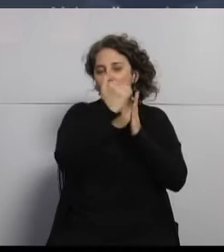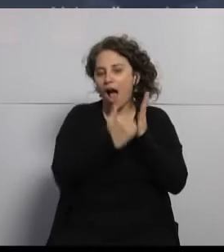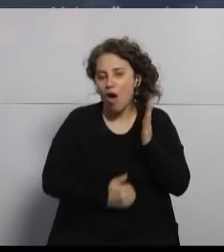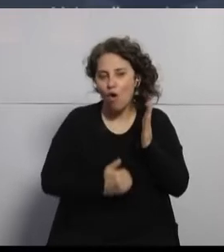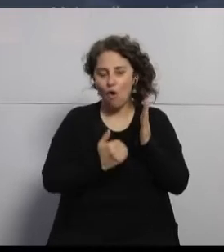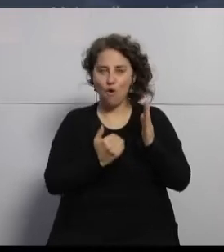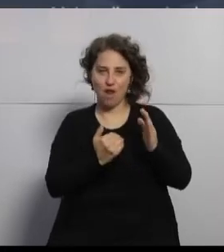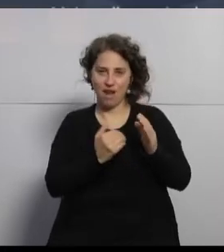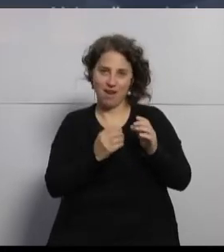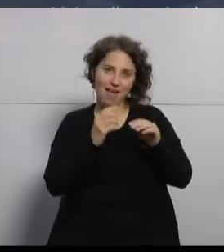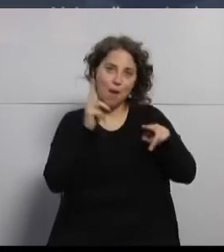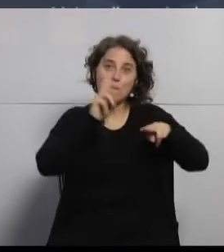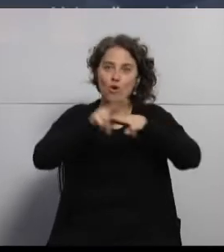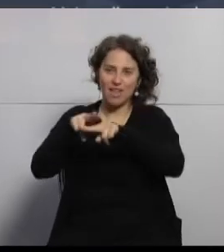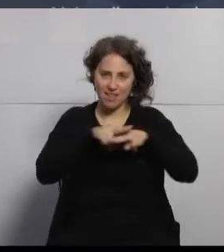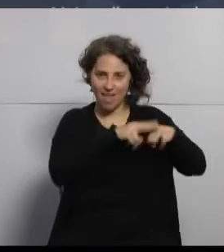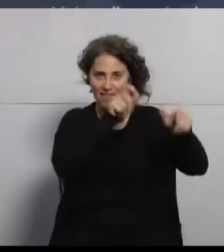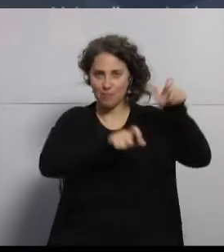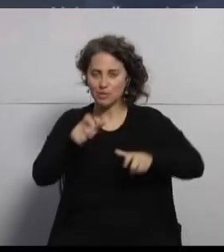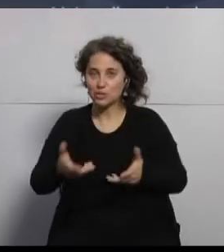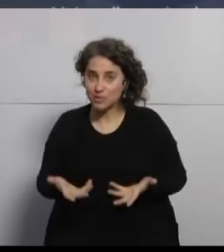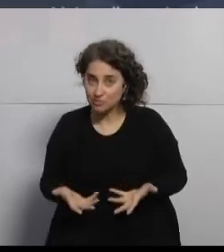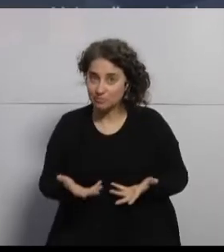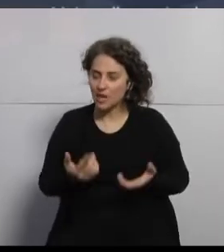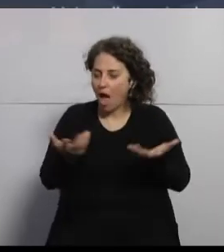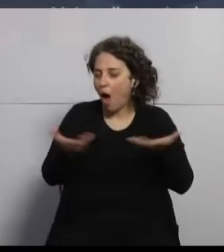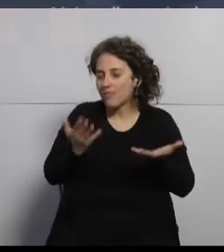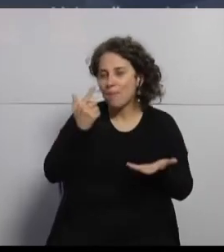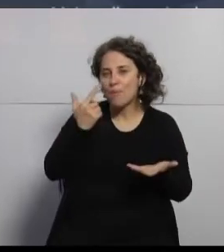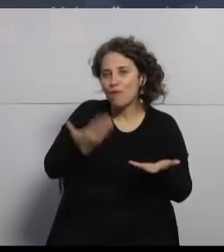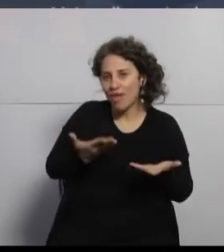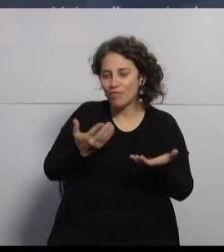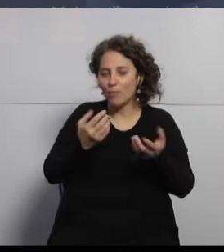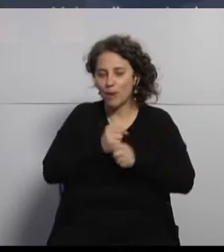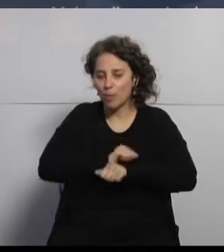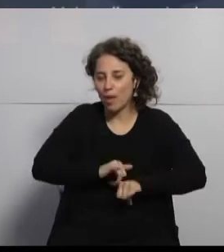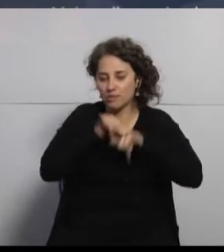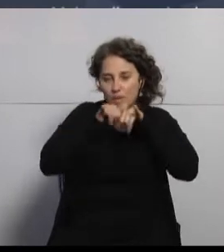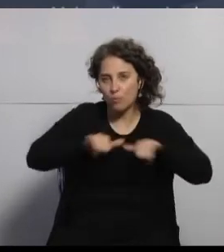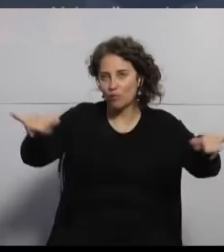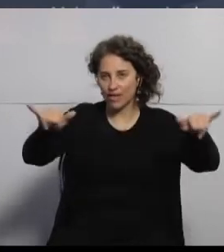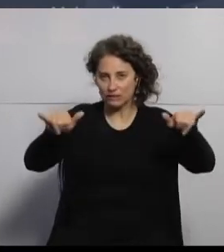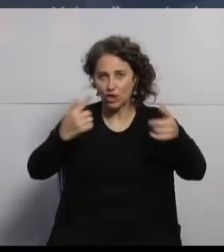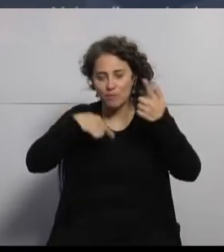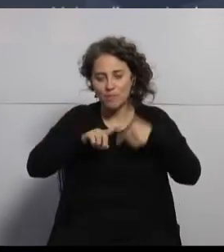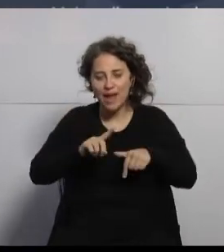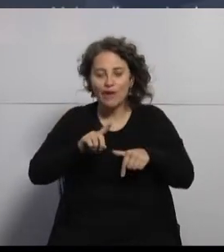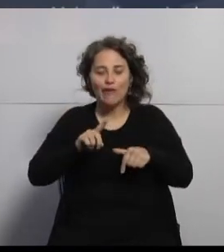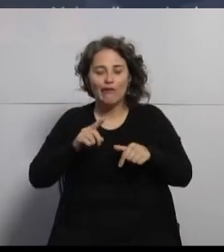la mortalidad. Están terminando de comprobar los datos para hacer la publicación, pero la